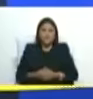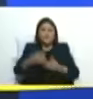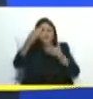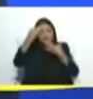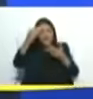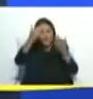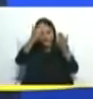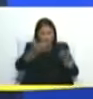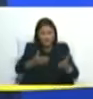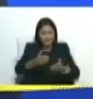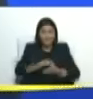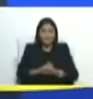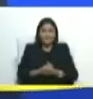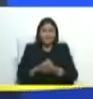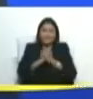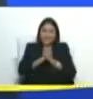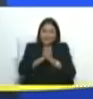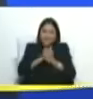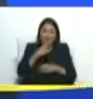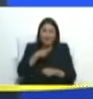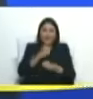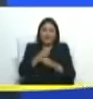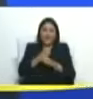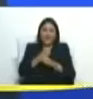Luna a mi compañero de trabajo